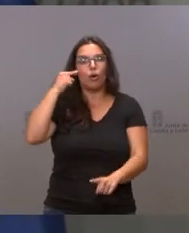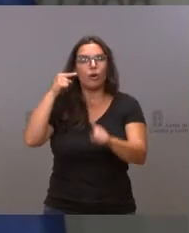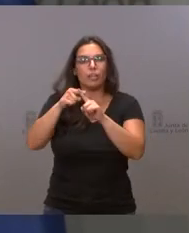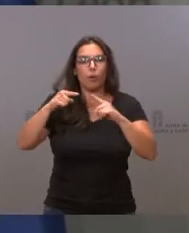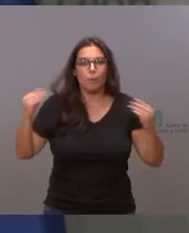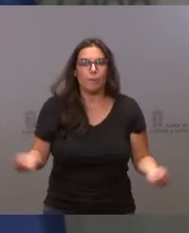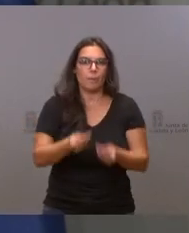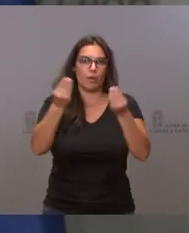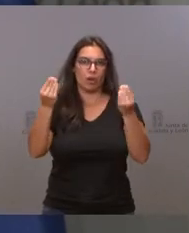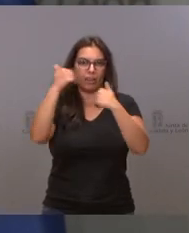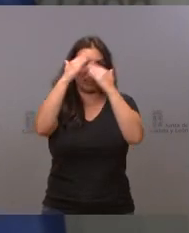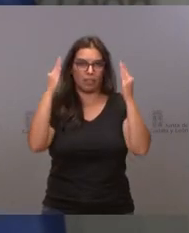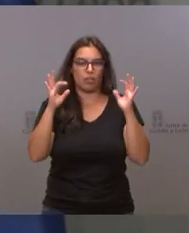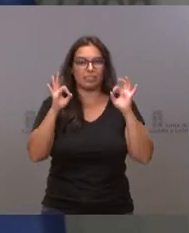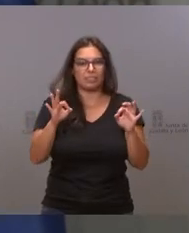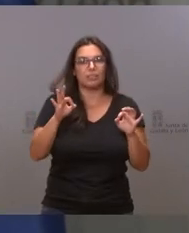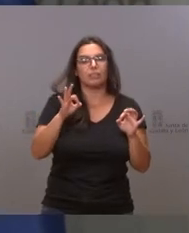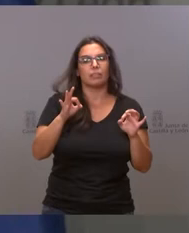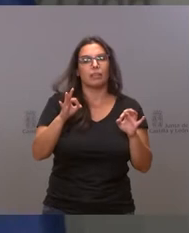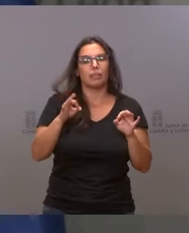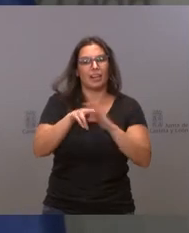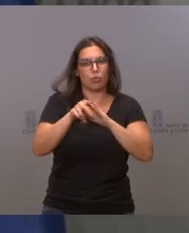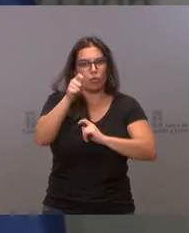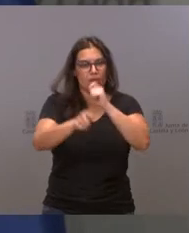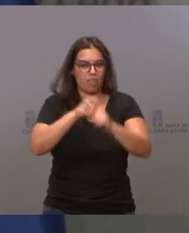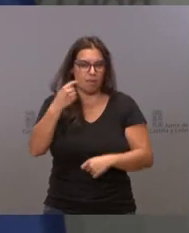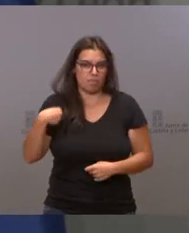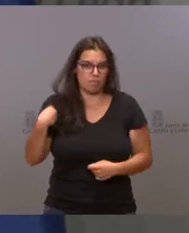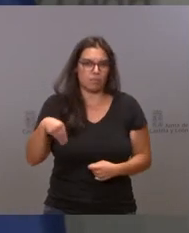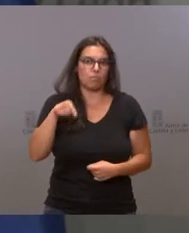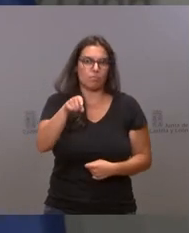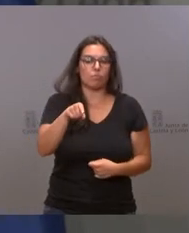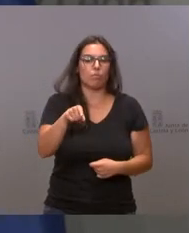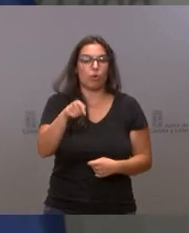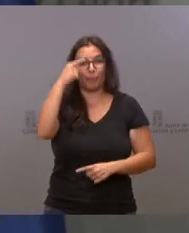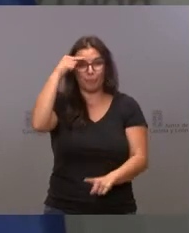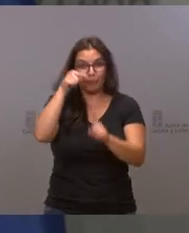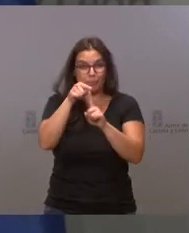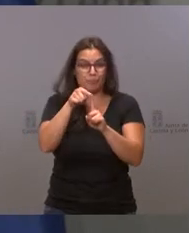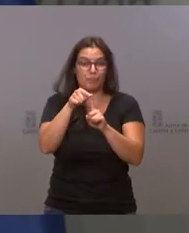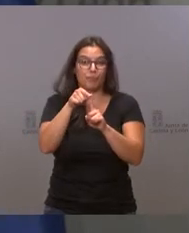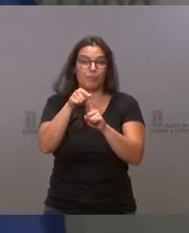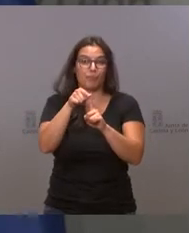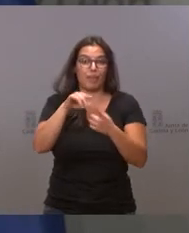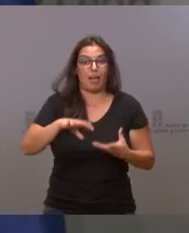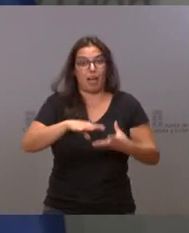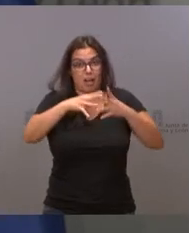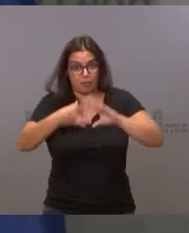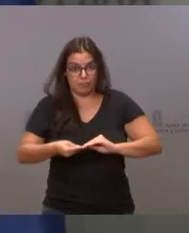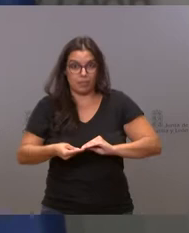mejora de la atención de nuestra atención primaria, en ese camino de adaptar